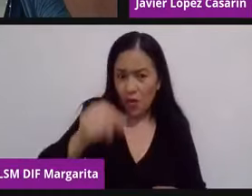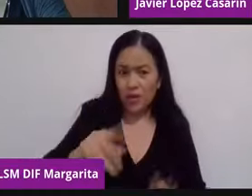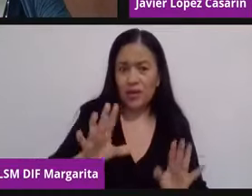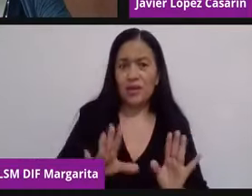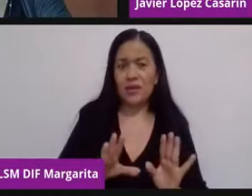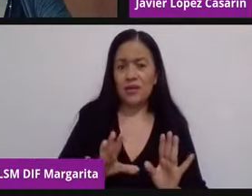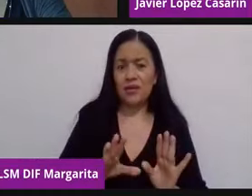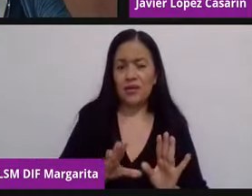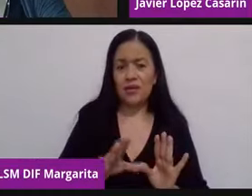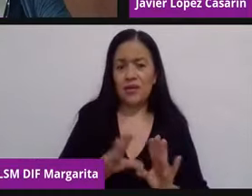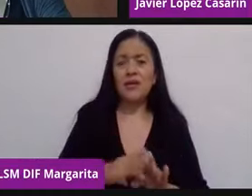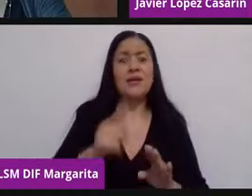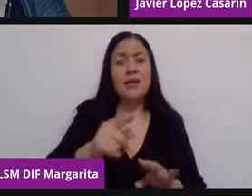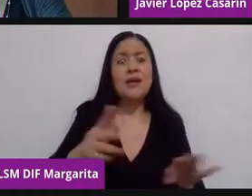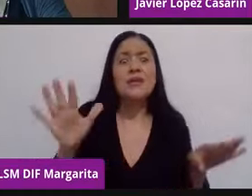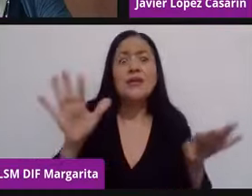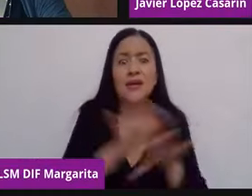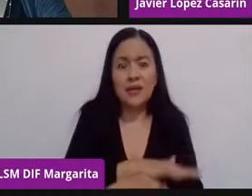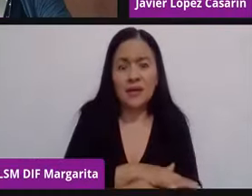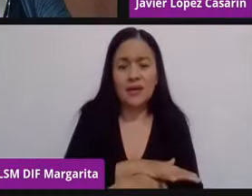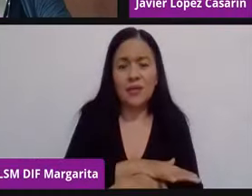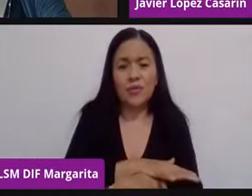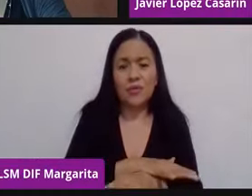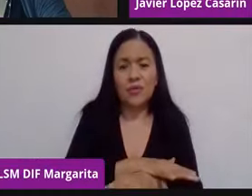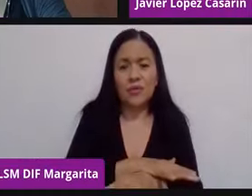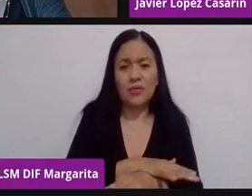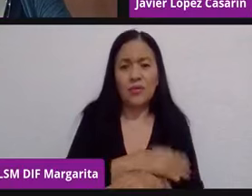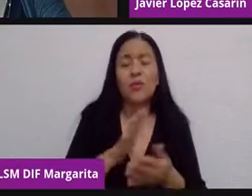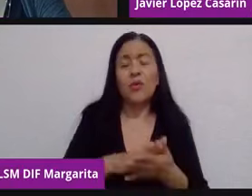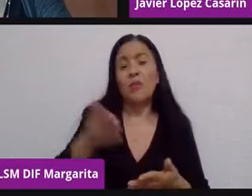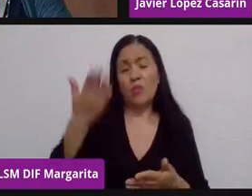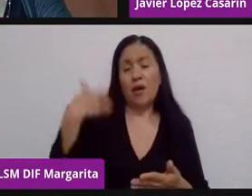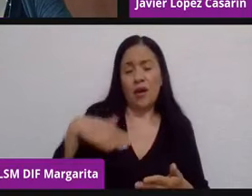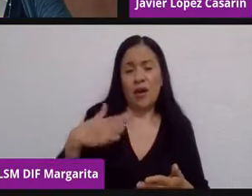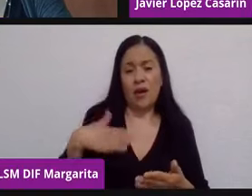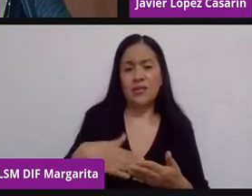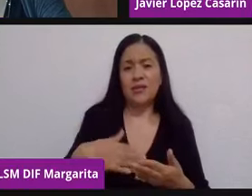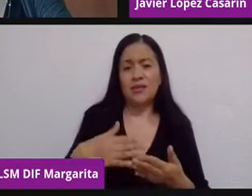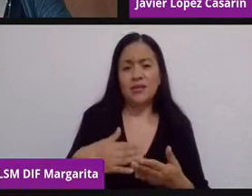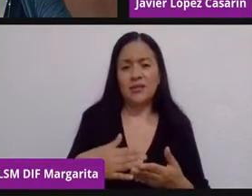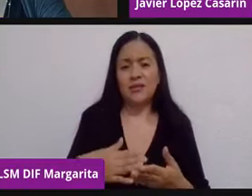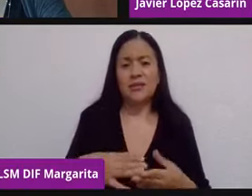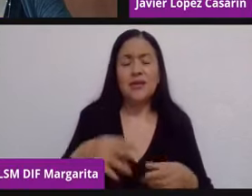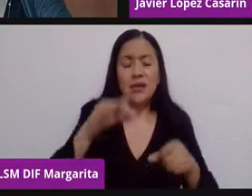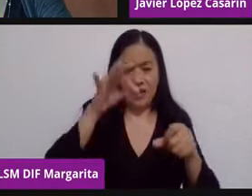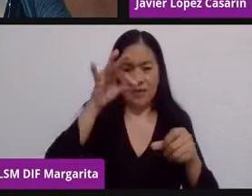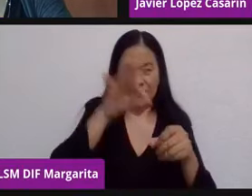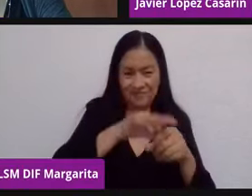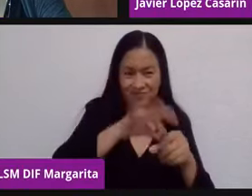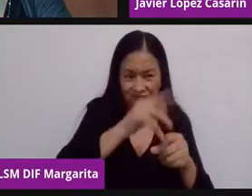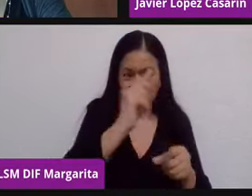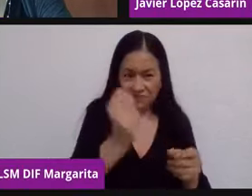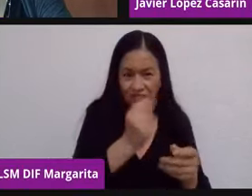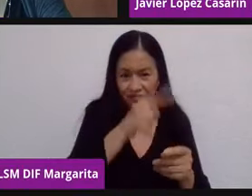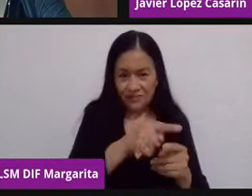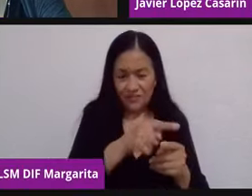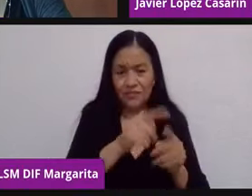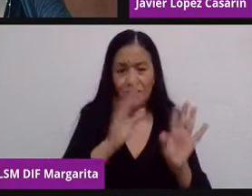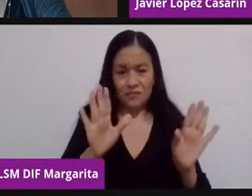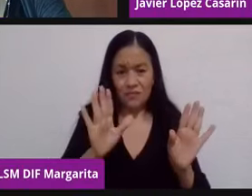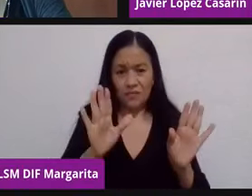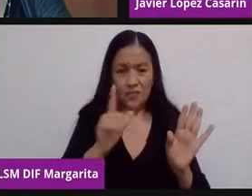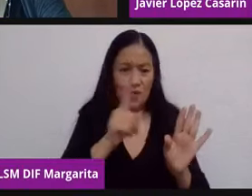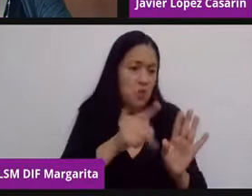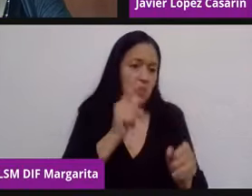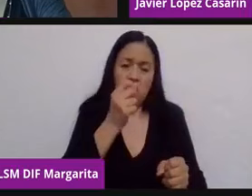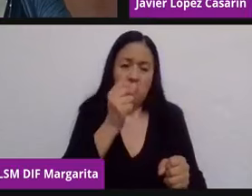tradicional de un organismo que está supervisado o digamos identificado para elaborar un cierto